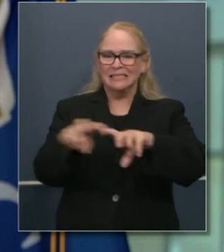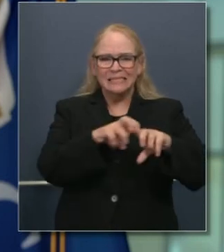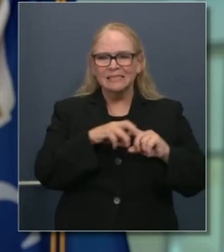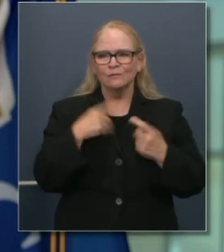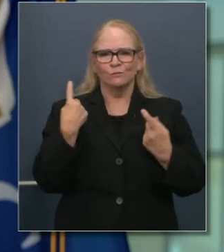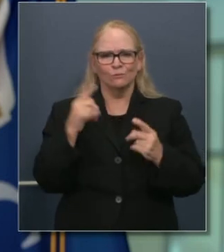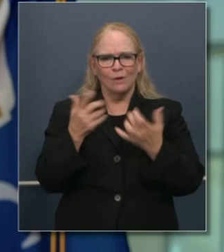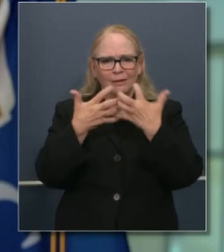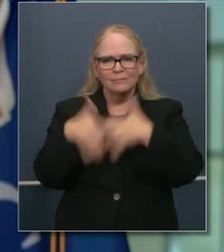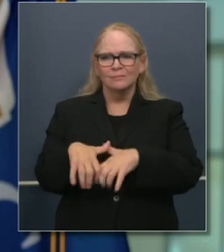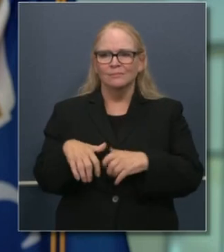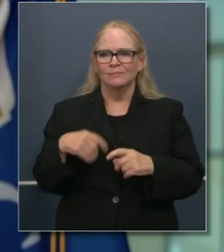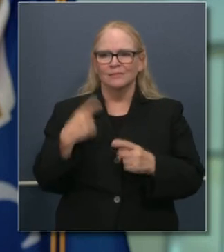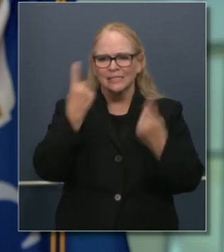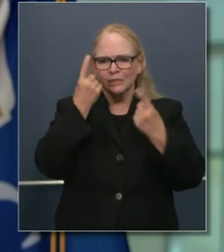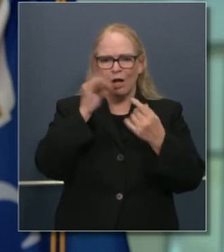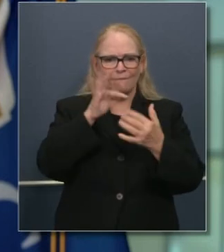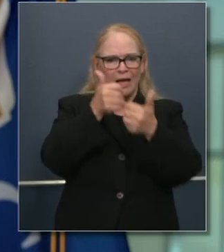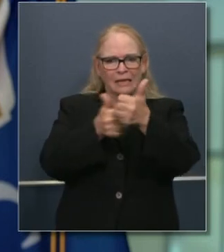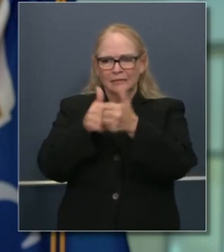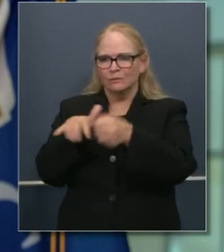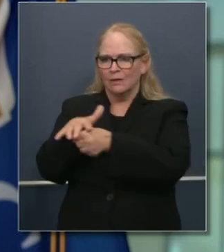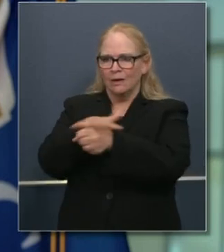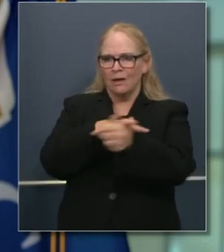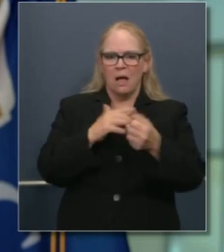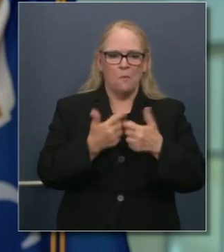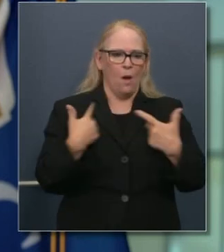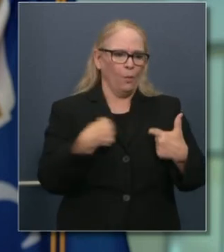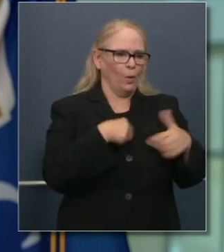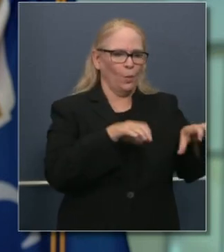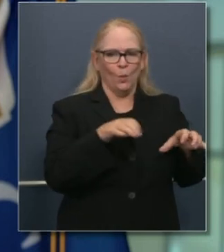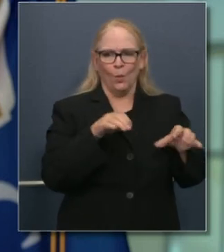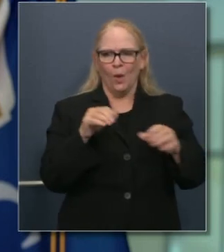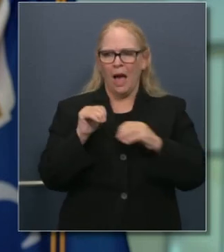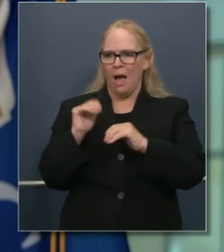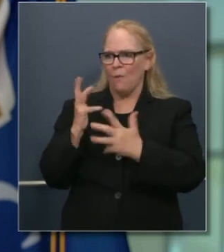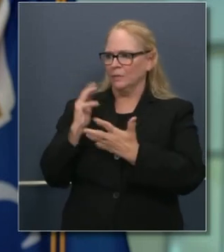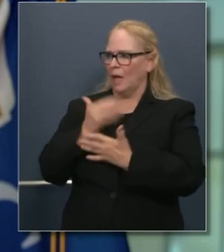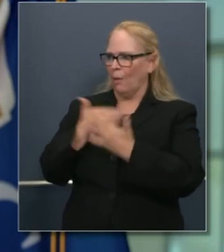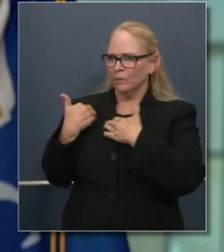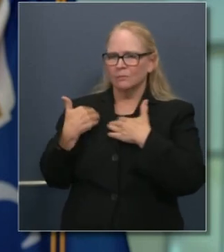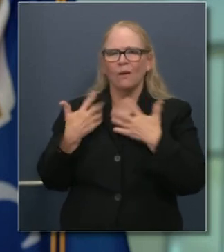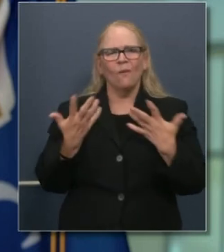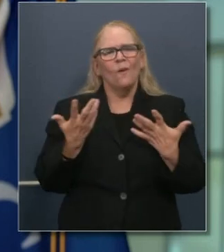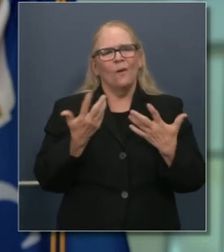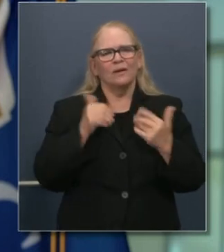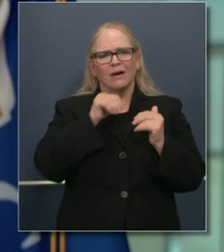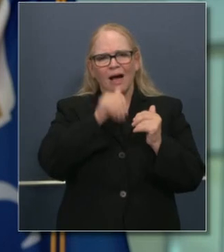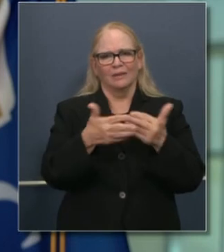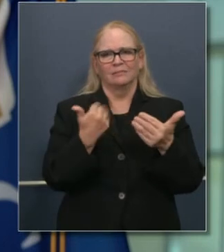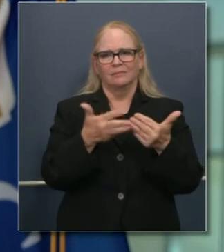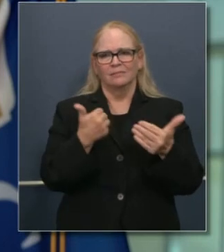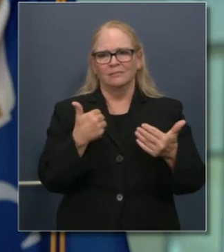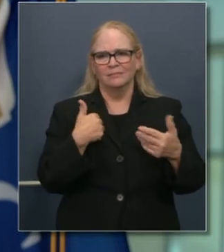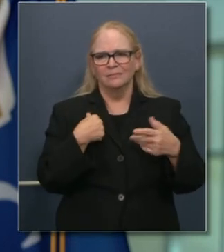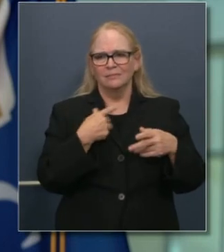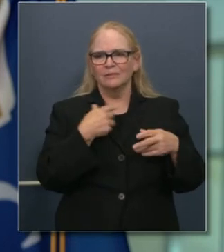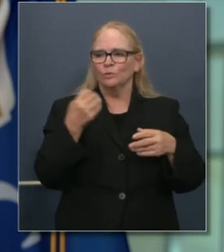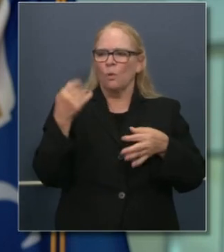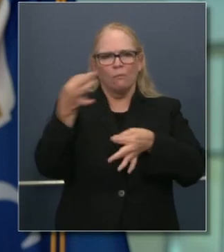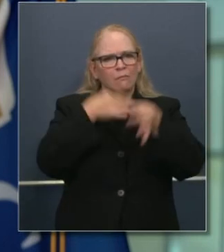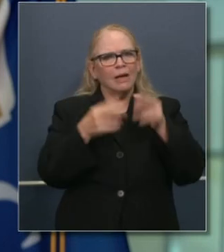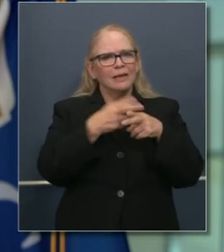estamos considerando en relación a lo que estamos haciendo de ahora en adelante con nuestra directora